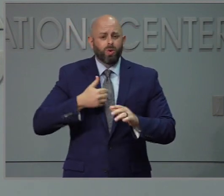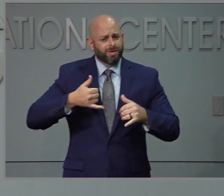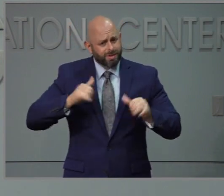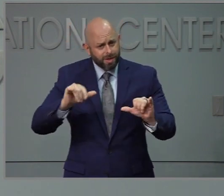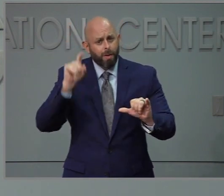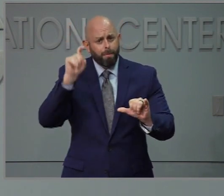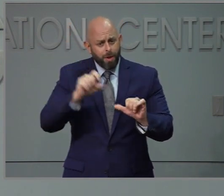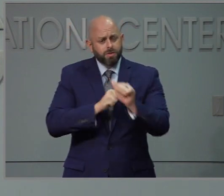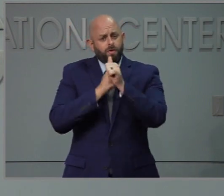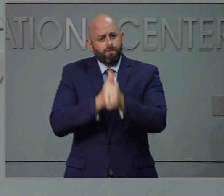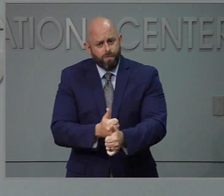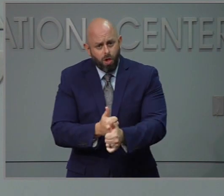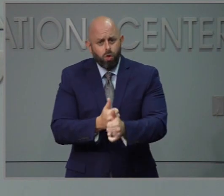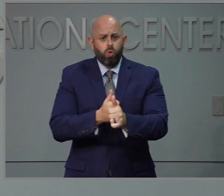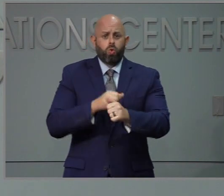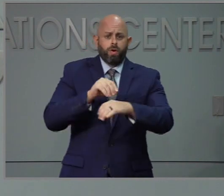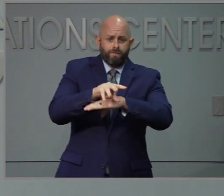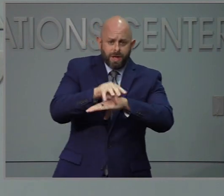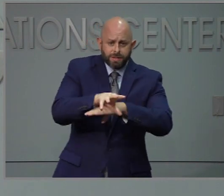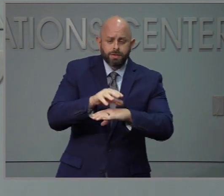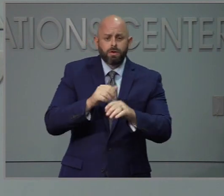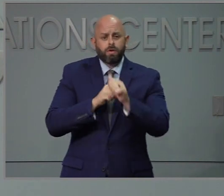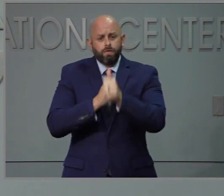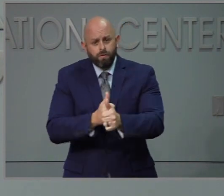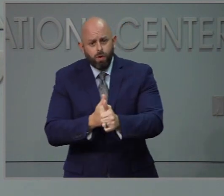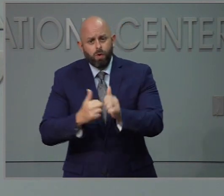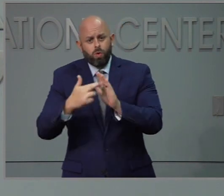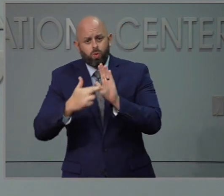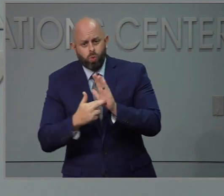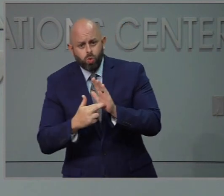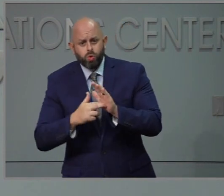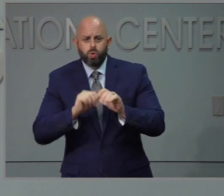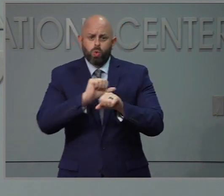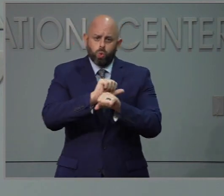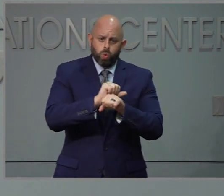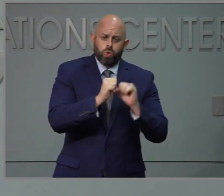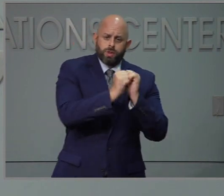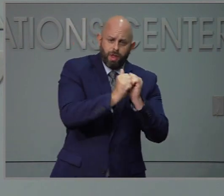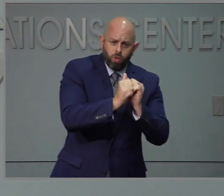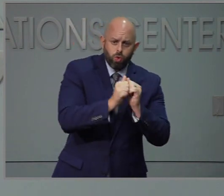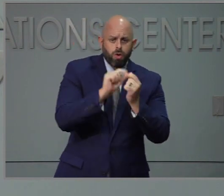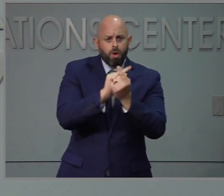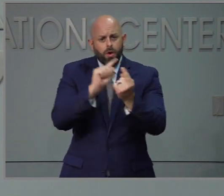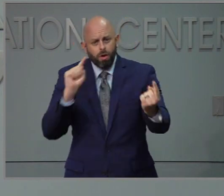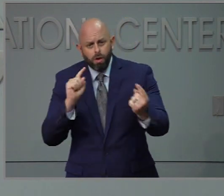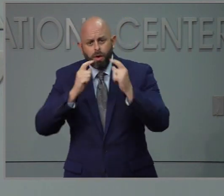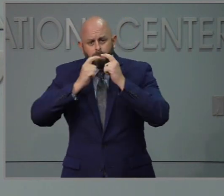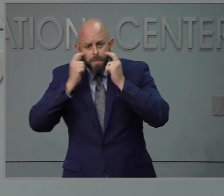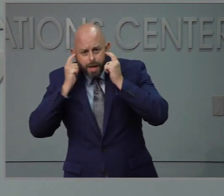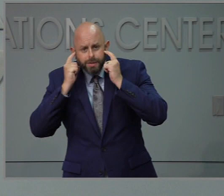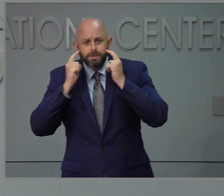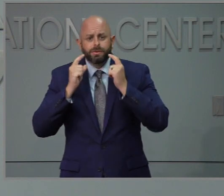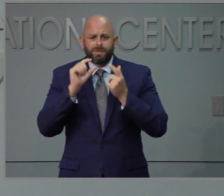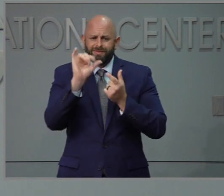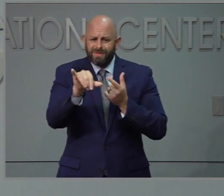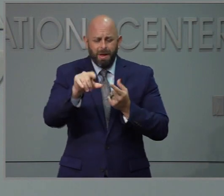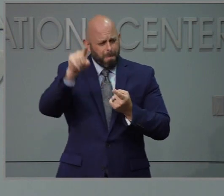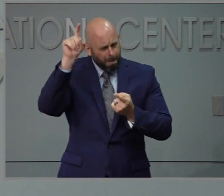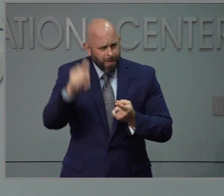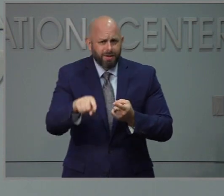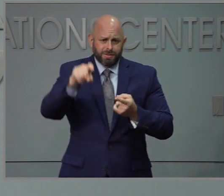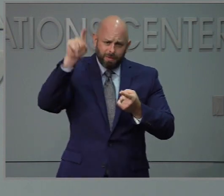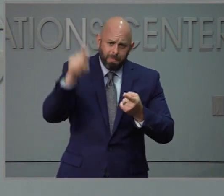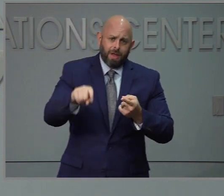estas guías. Y utilizar una mascarilla distanciarse socialmente y quiero reiterar lo que dijo el gobernador por favor